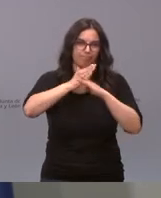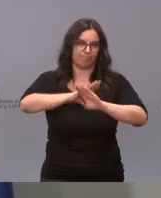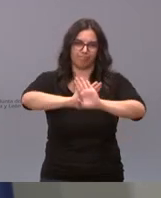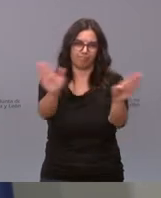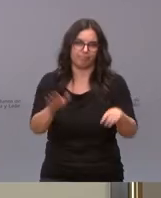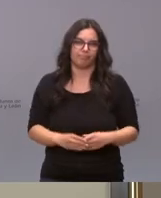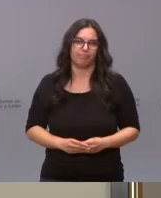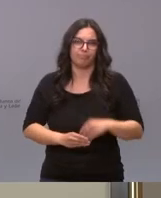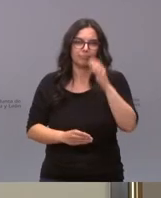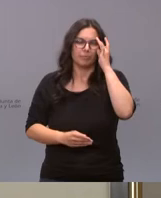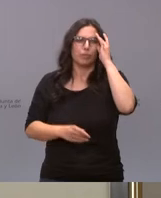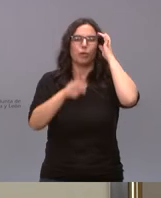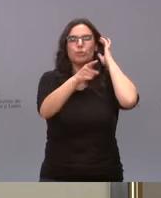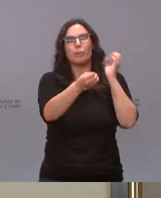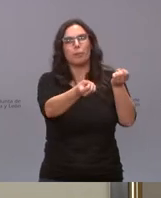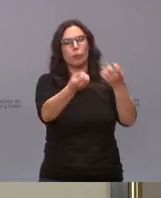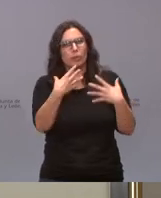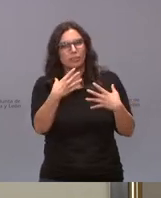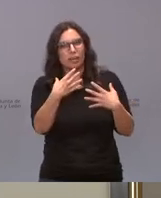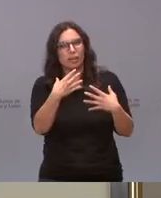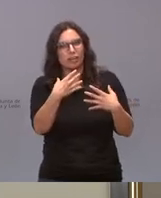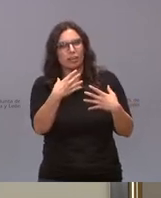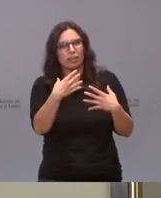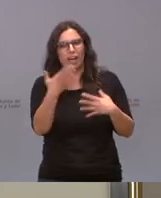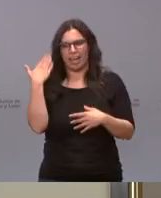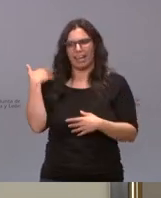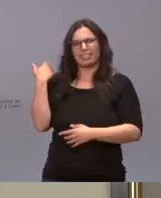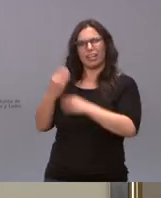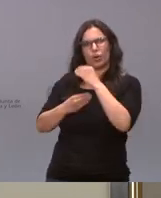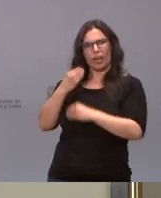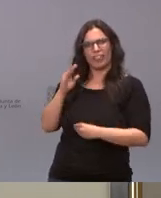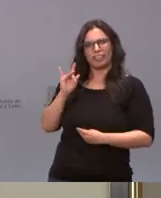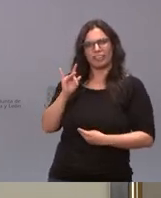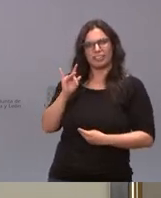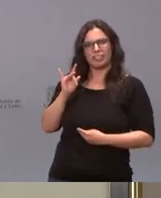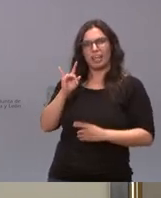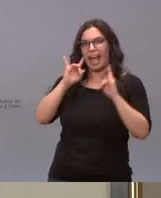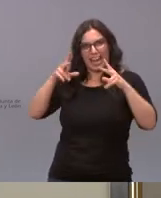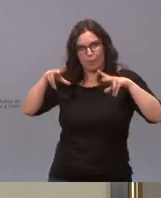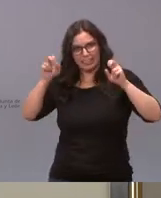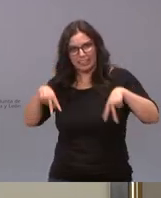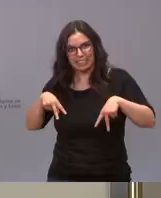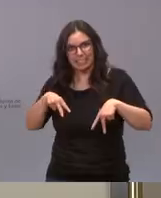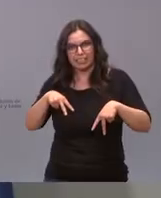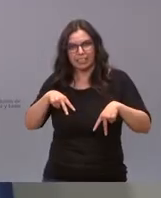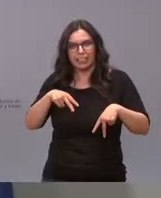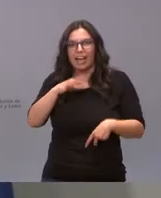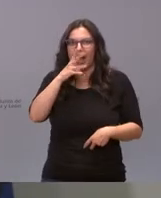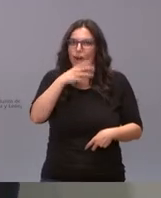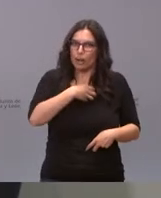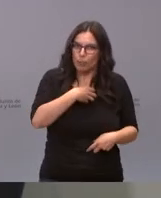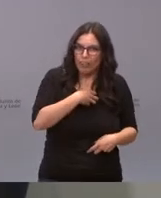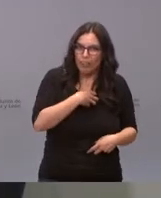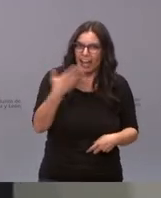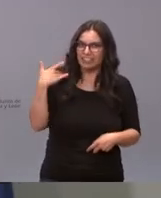pero es que usted me está contando que ahora no puede hacer lo que hicieron anteriormente sin el estado de alarma no, no lo que hicimos anteriormente no